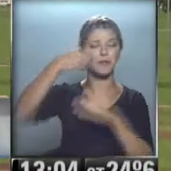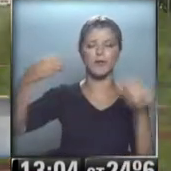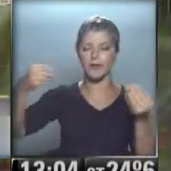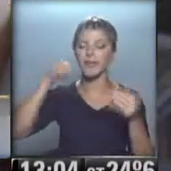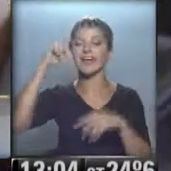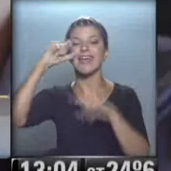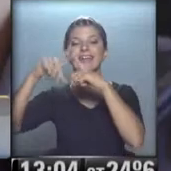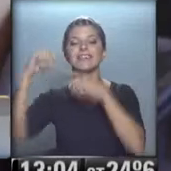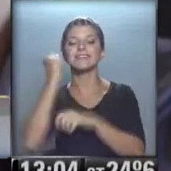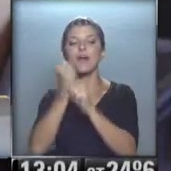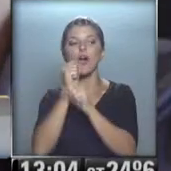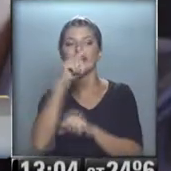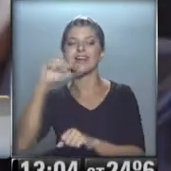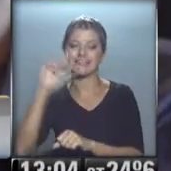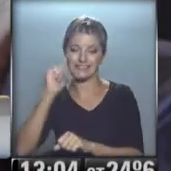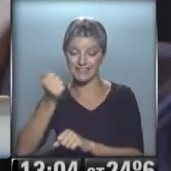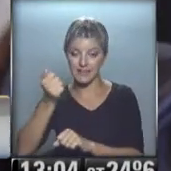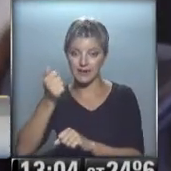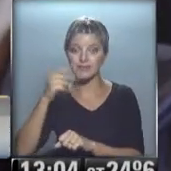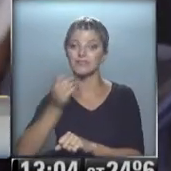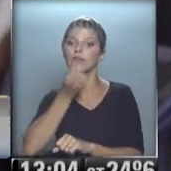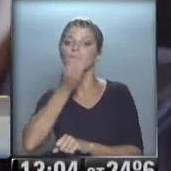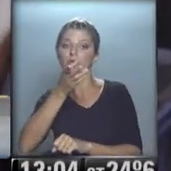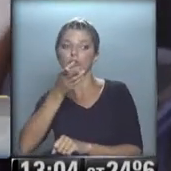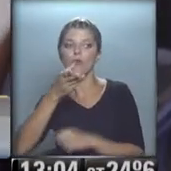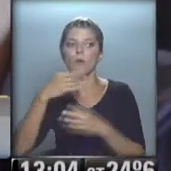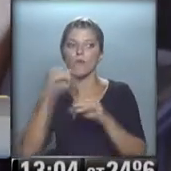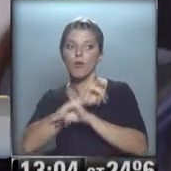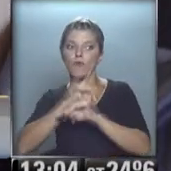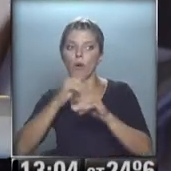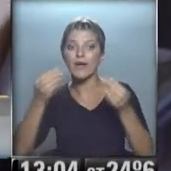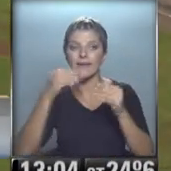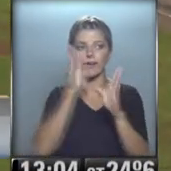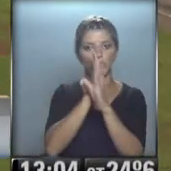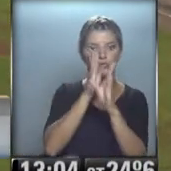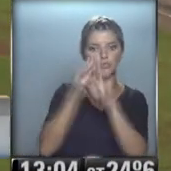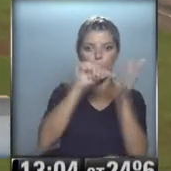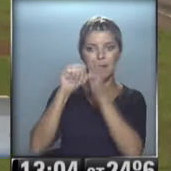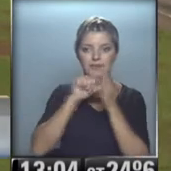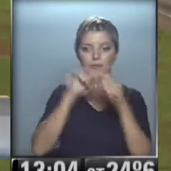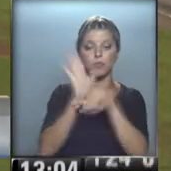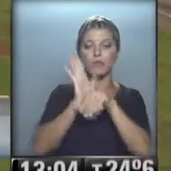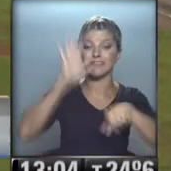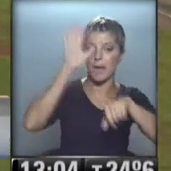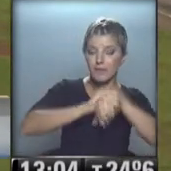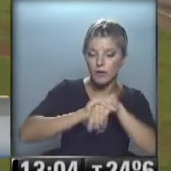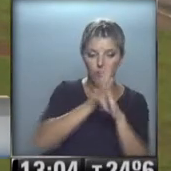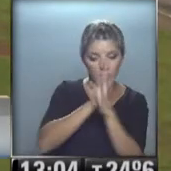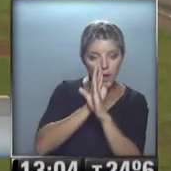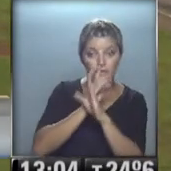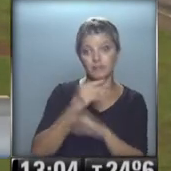del ex agente Edward Snowden y el conocimiento de que Estados Unidos espiaba a sus aliados, entre ellos, a Brasil.